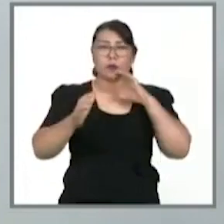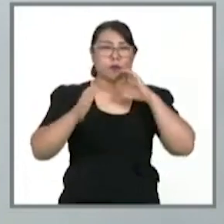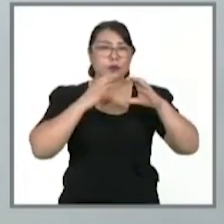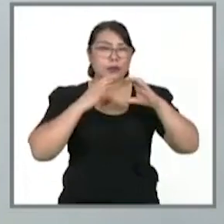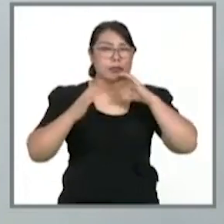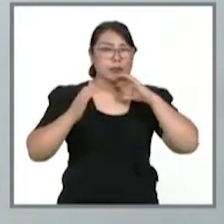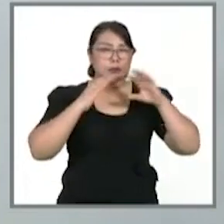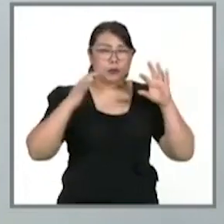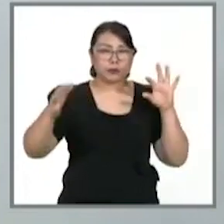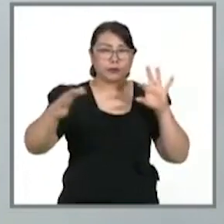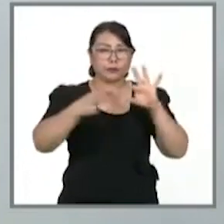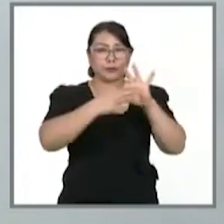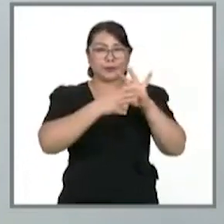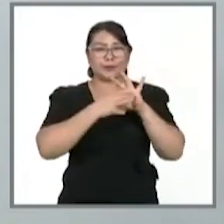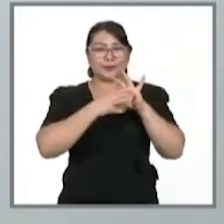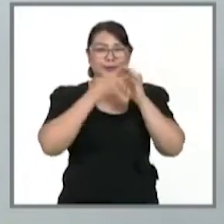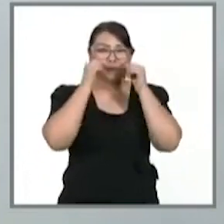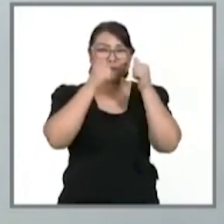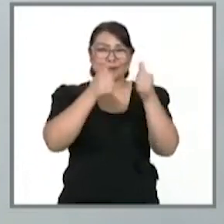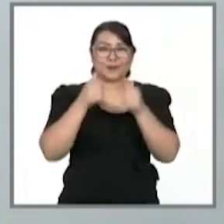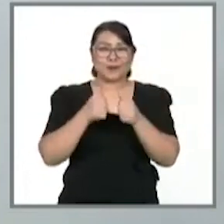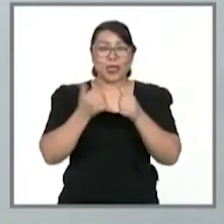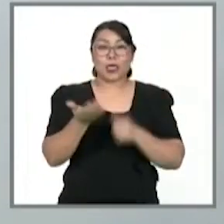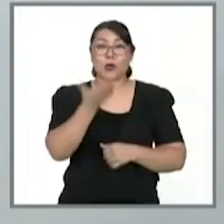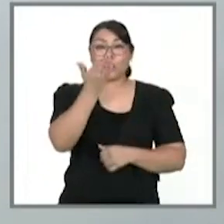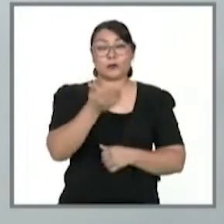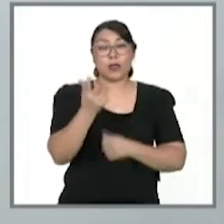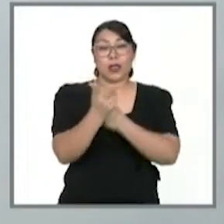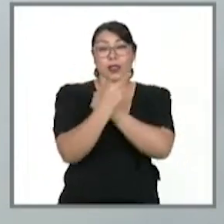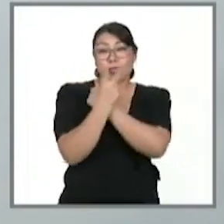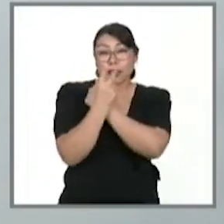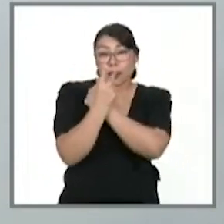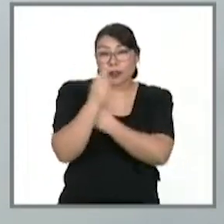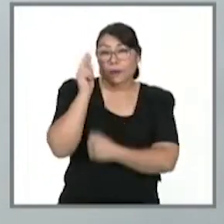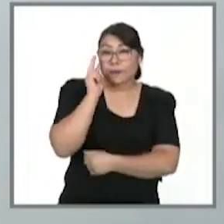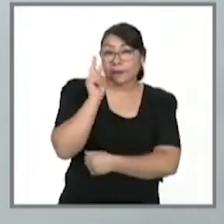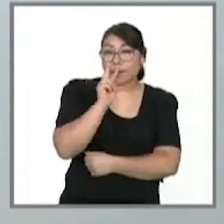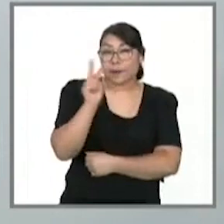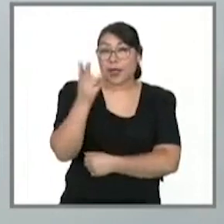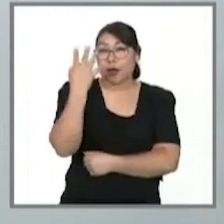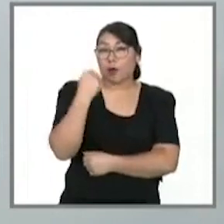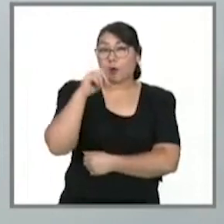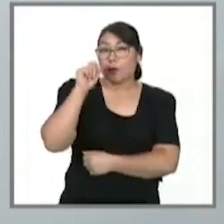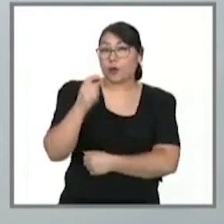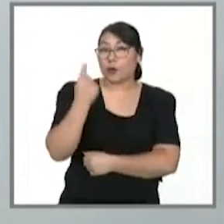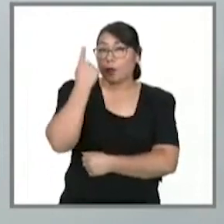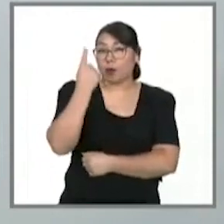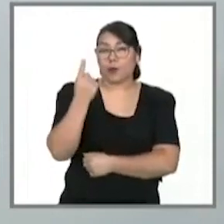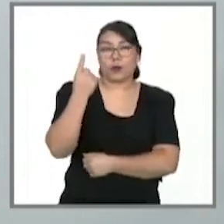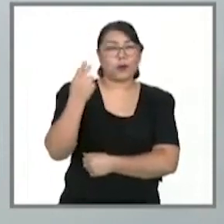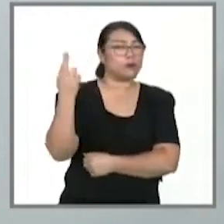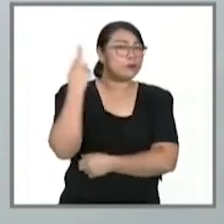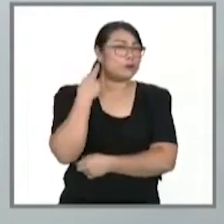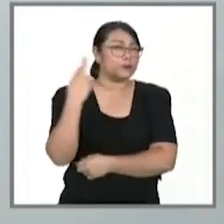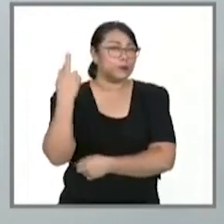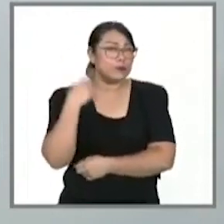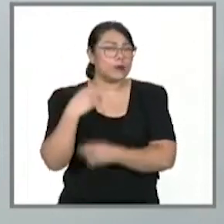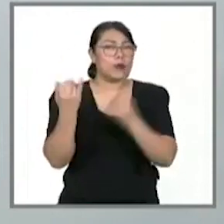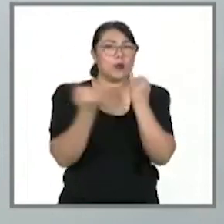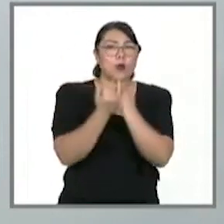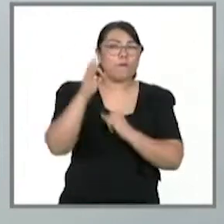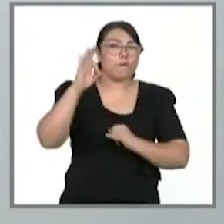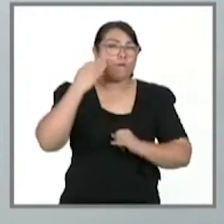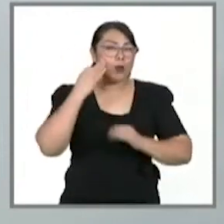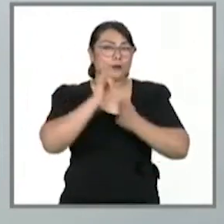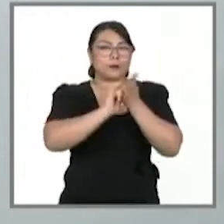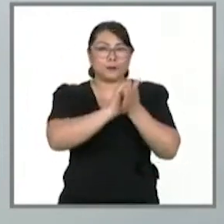Este lunes 22 de febrero, Oaxaca superó la cifra de los 36.000 casos recuperados al llegar a 36.140 las personas dadas de alta